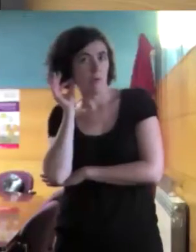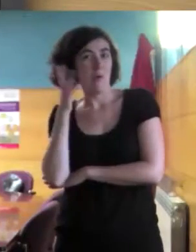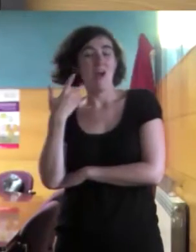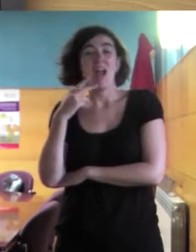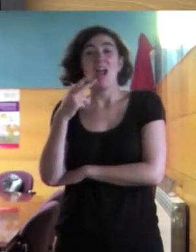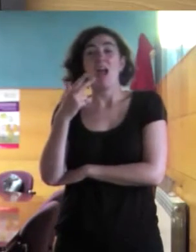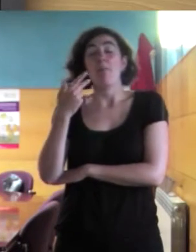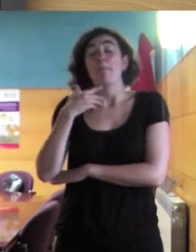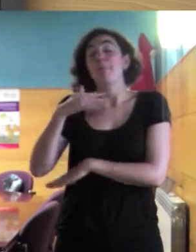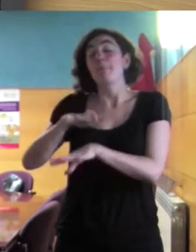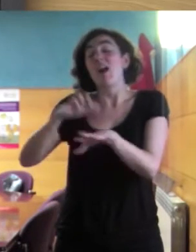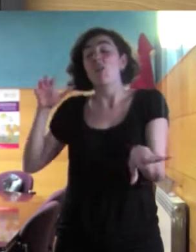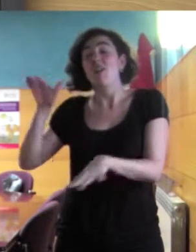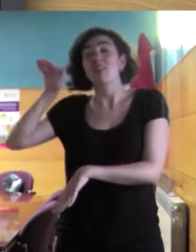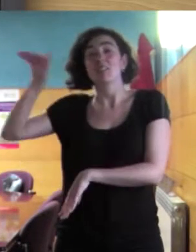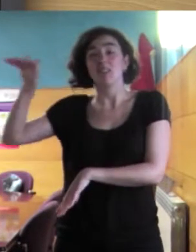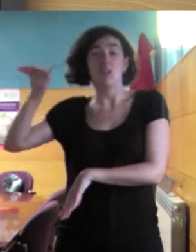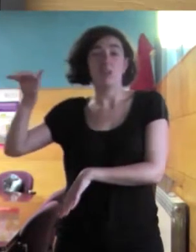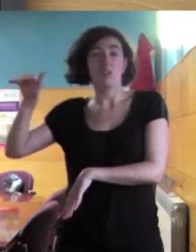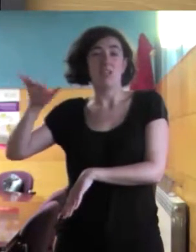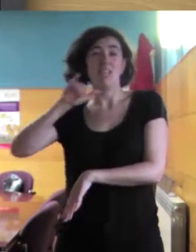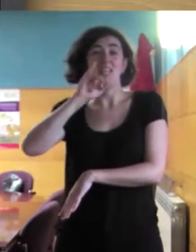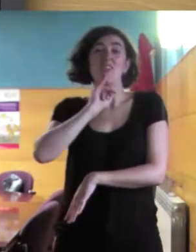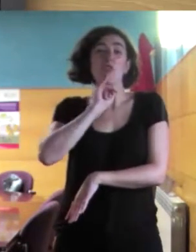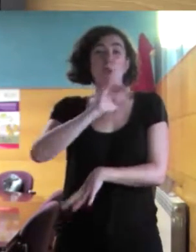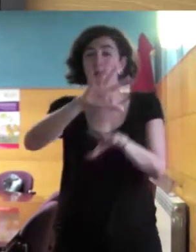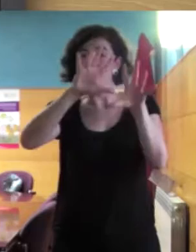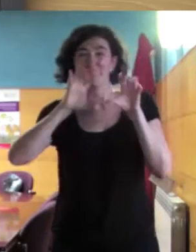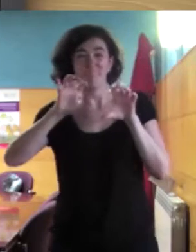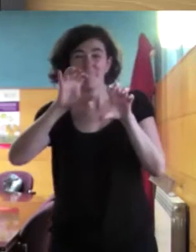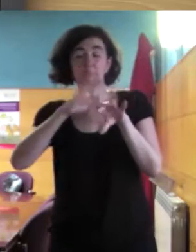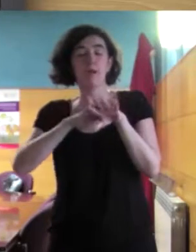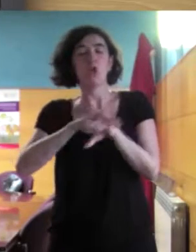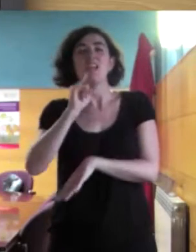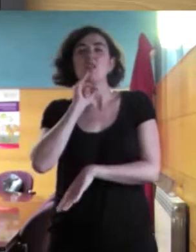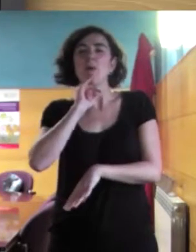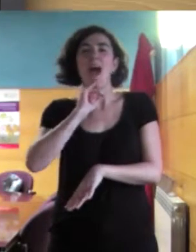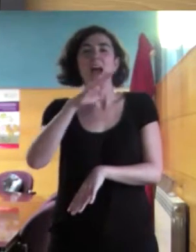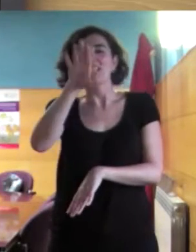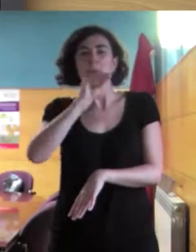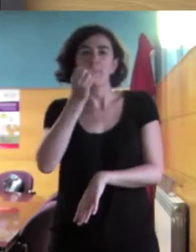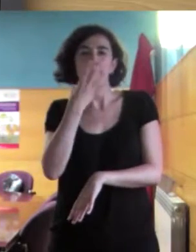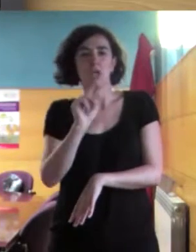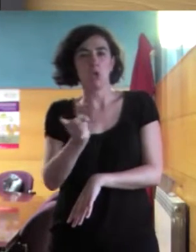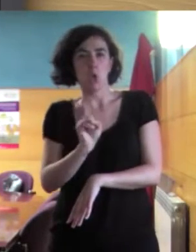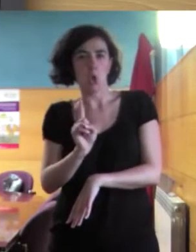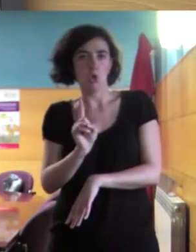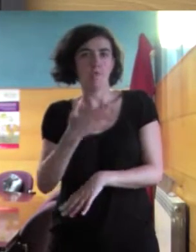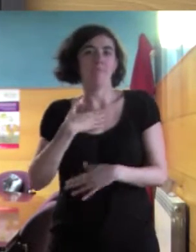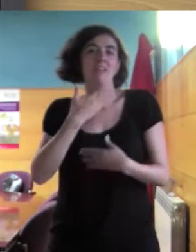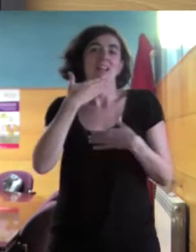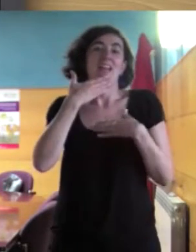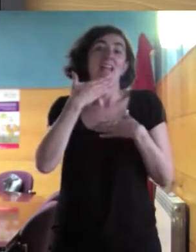extranjeros y no entienden bien el idioma y necesitan ayuda. Todo eso lo venimos haciendo también con voluntarios.